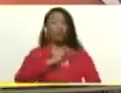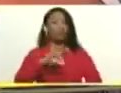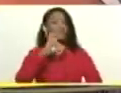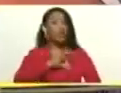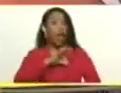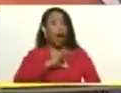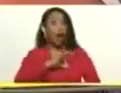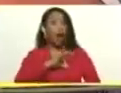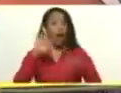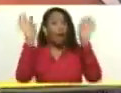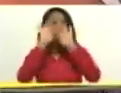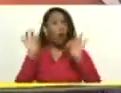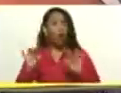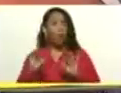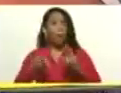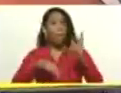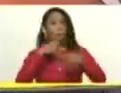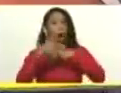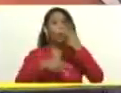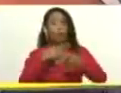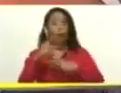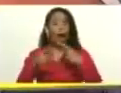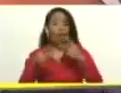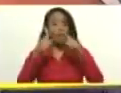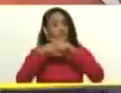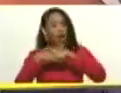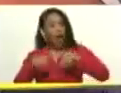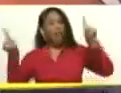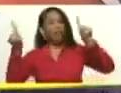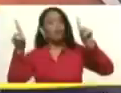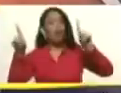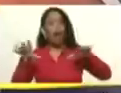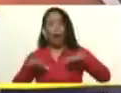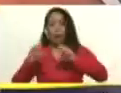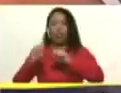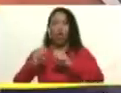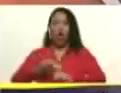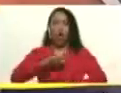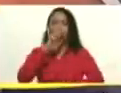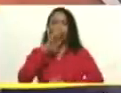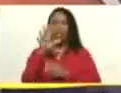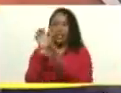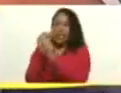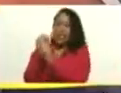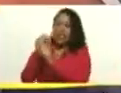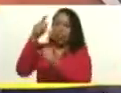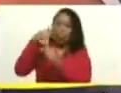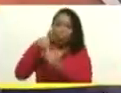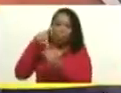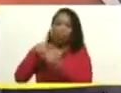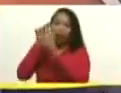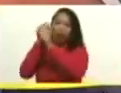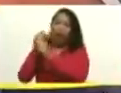alternativa, una política alternativa al capitalismo salvaje, dependiente, neocolonial.